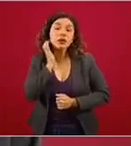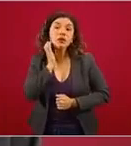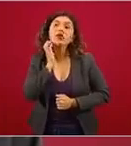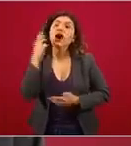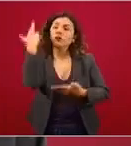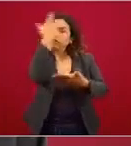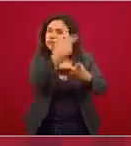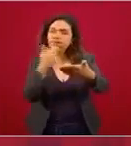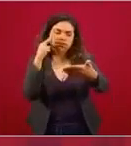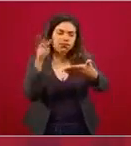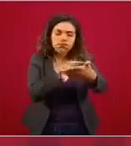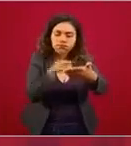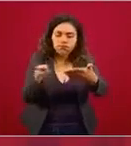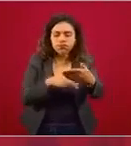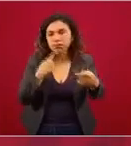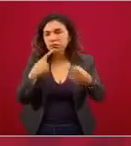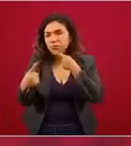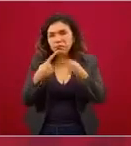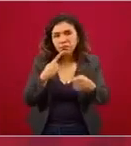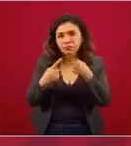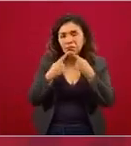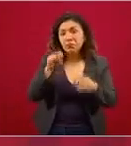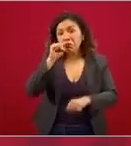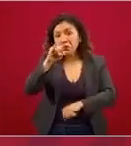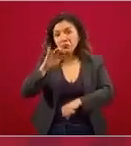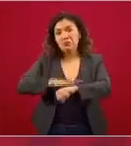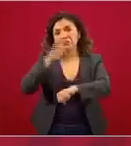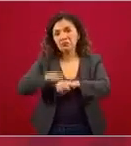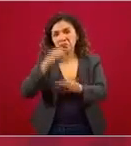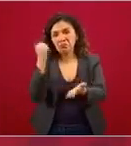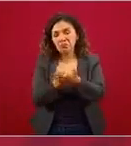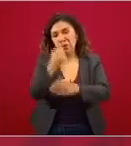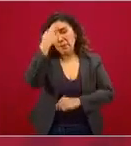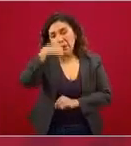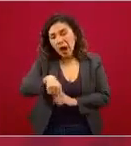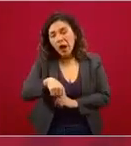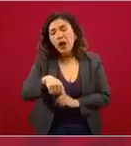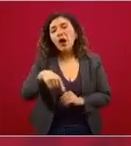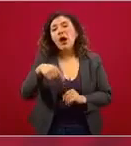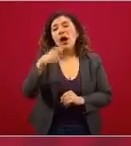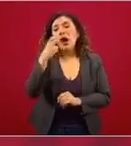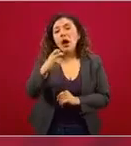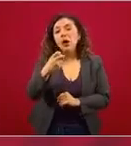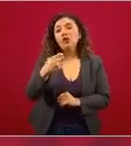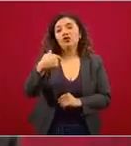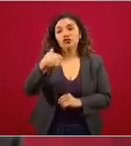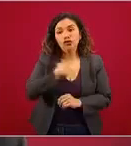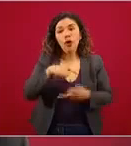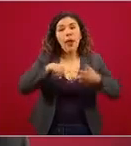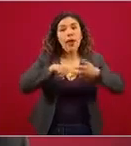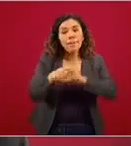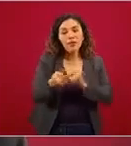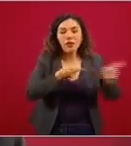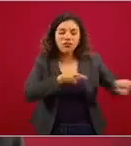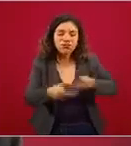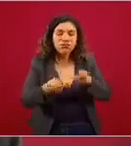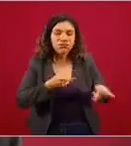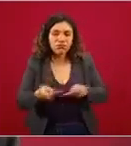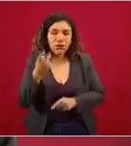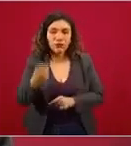se discute y en su caso se aprueba. ¿Para qué nosotros lo ejecutemos?